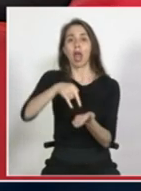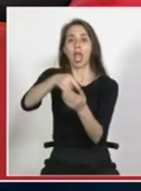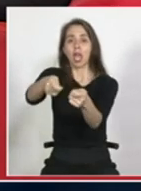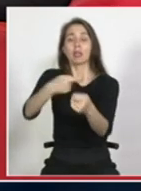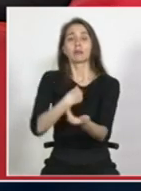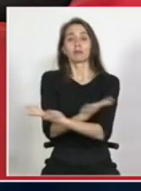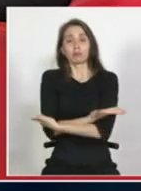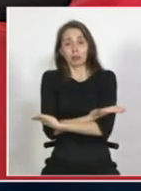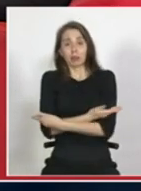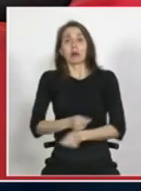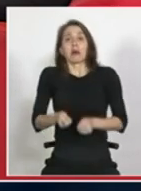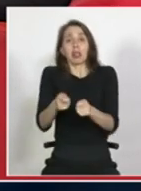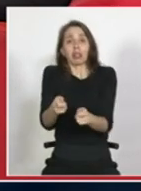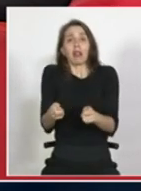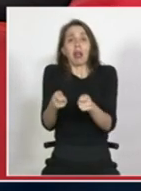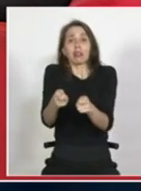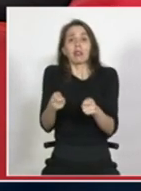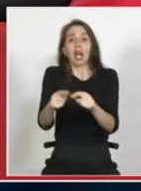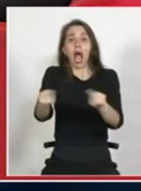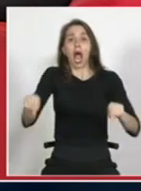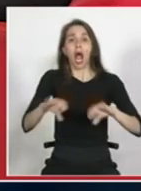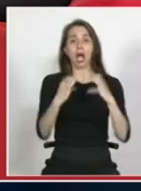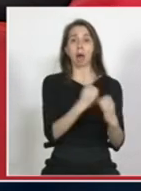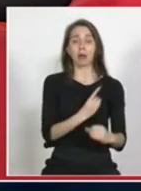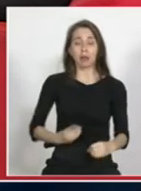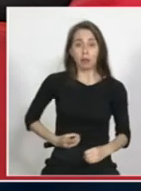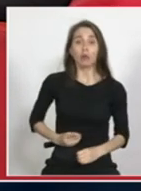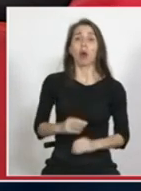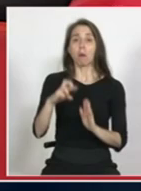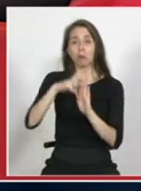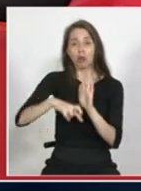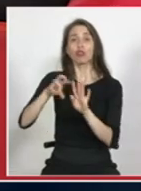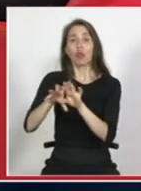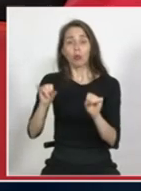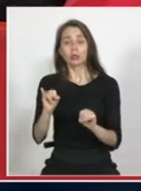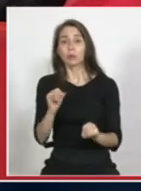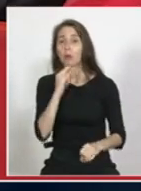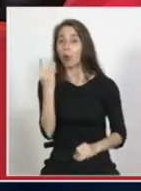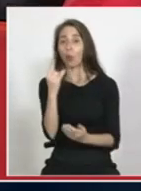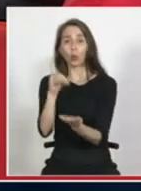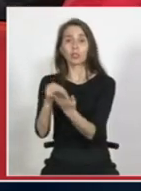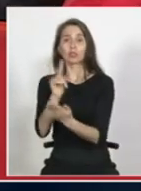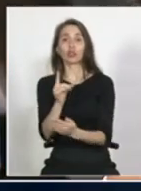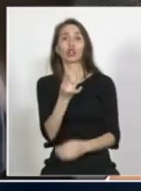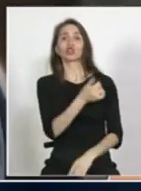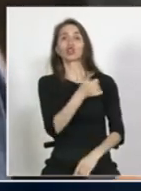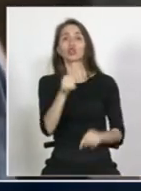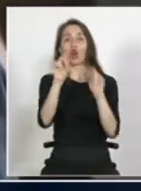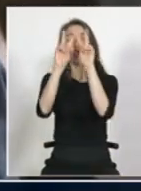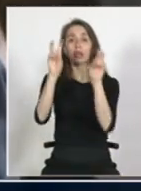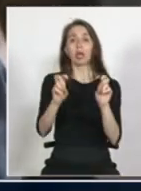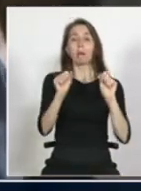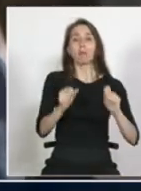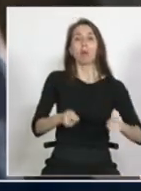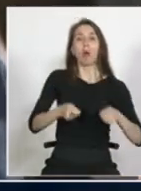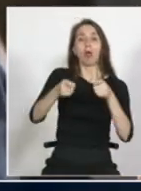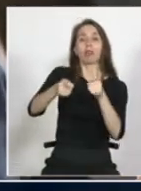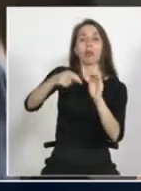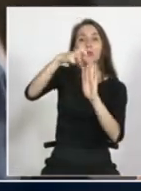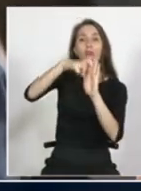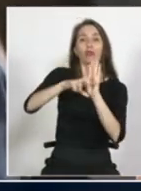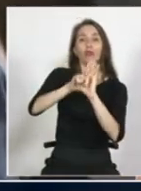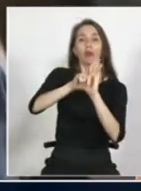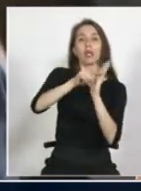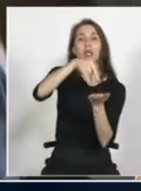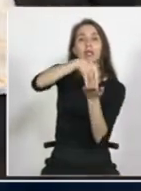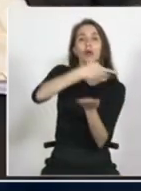20 proyectos de acuerdo pero la urgencia no la ponemos pero nosotros no solo la urgencia la exclusividad o sea todos estos beneficios involucran mayor